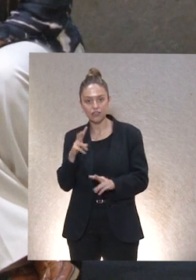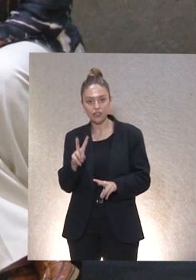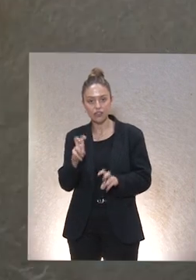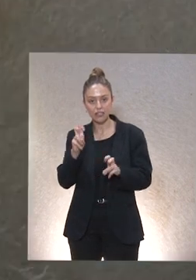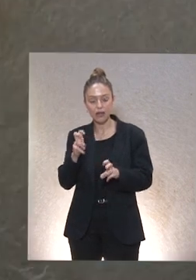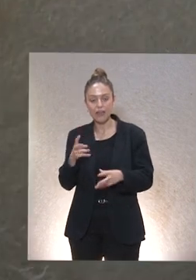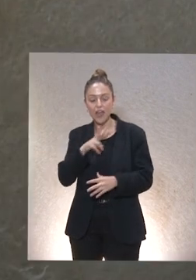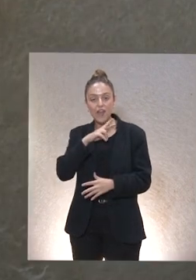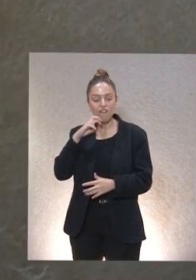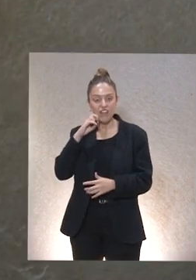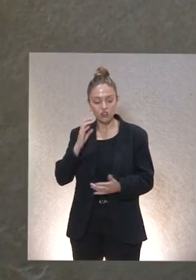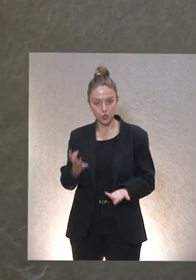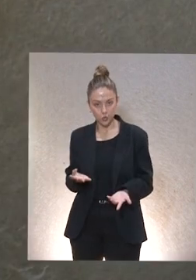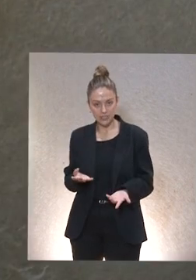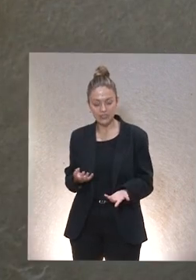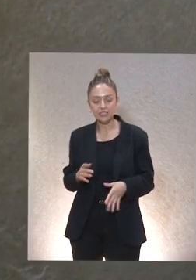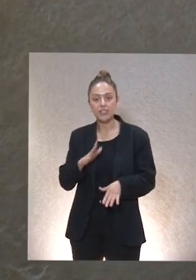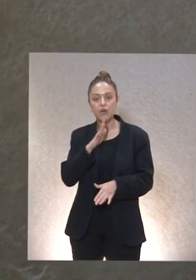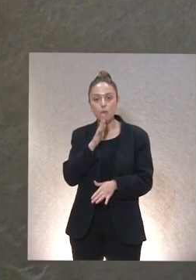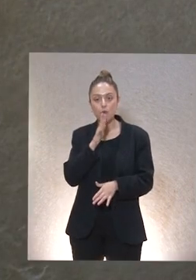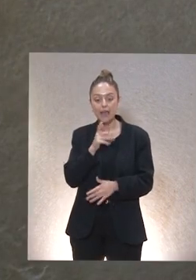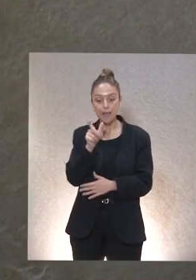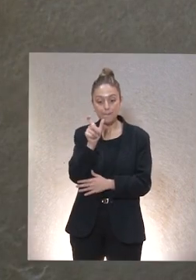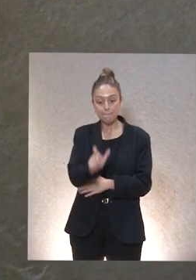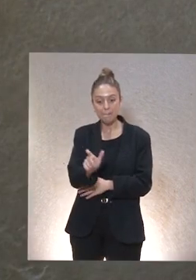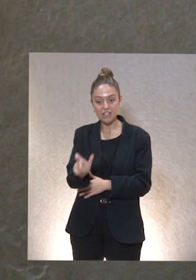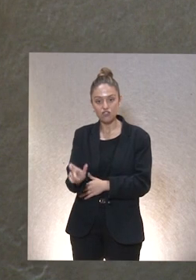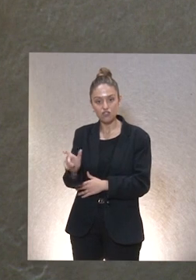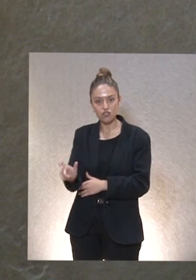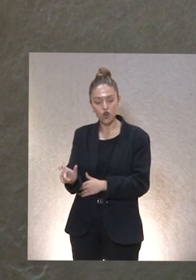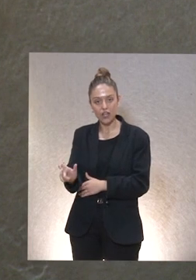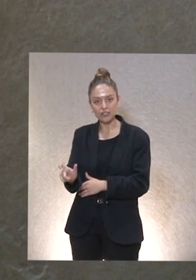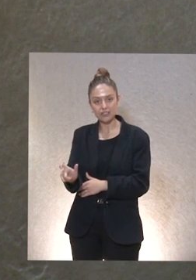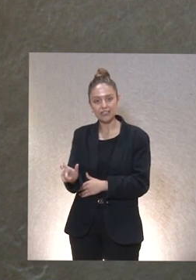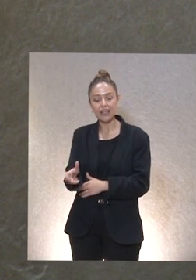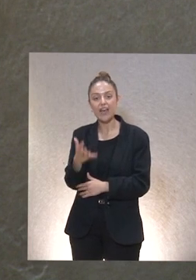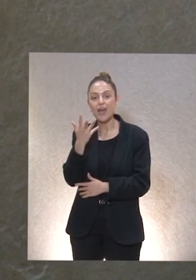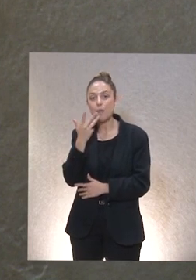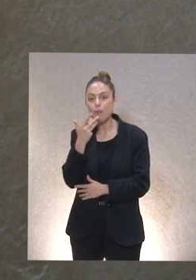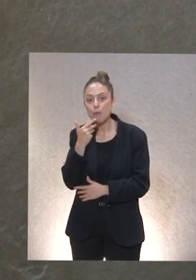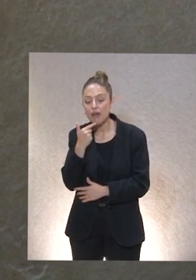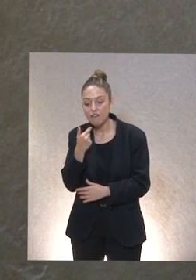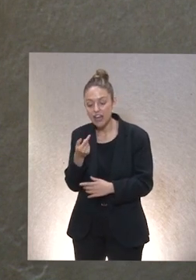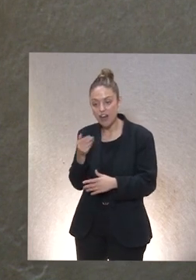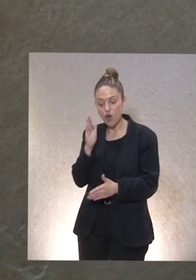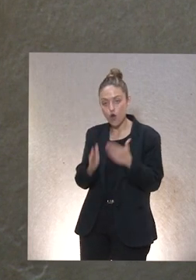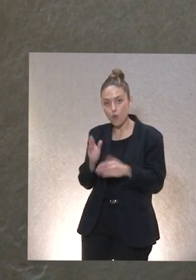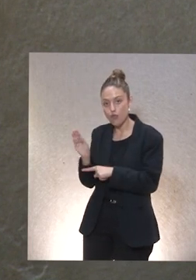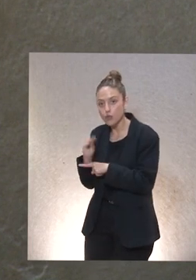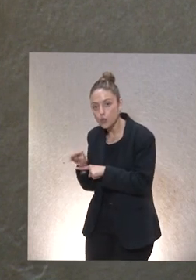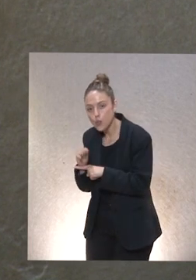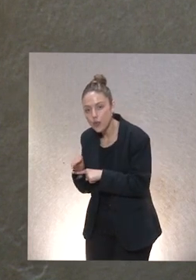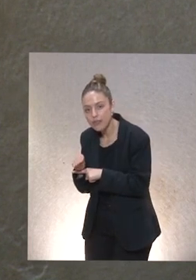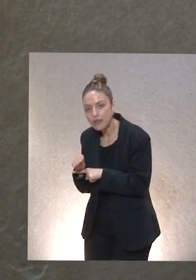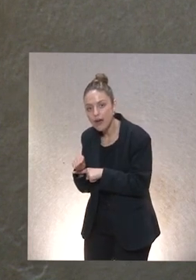virtudes, del cultivo de las virtudes, porque ya hay personas que prefieren el cuidado de los robots a el